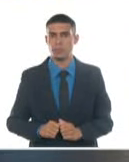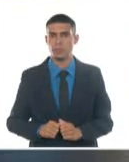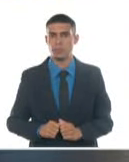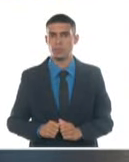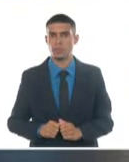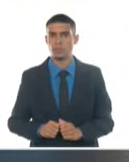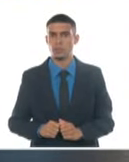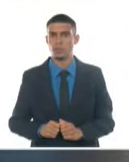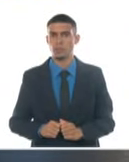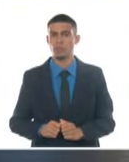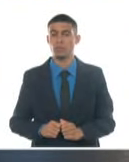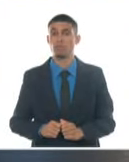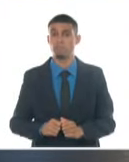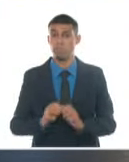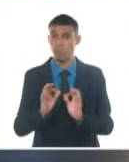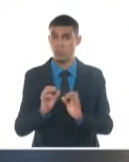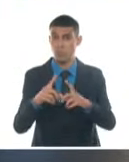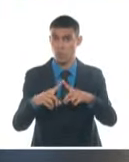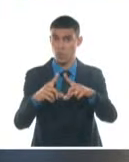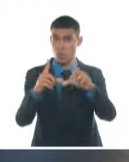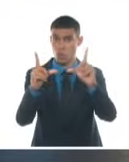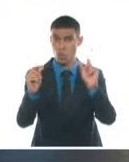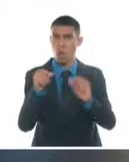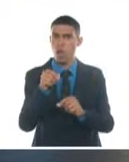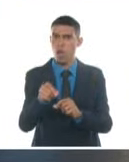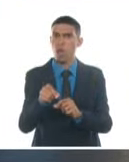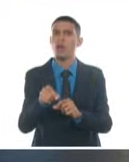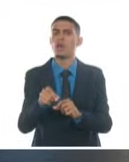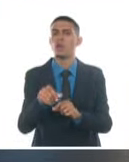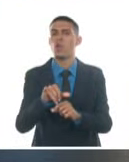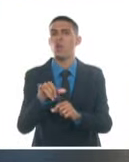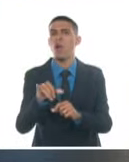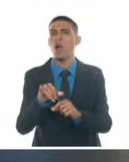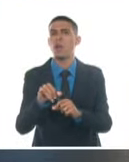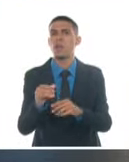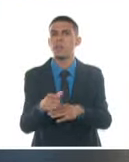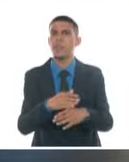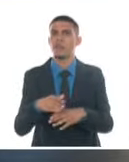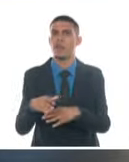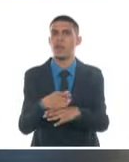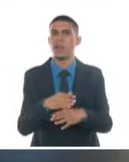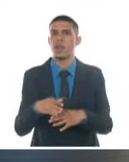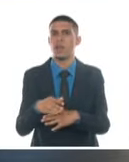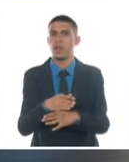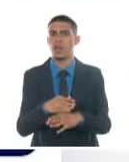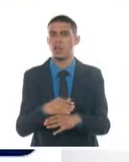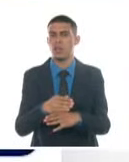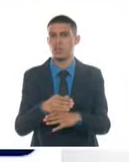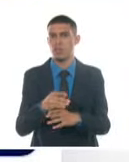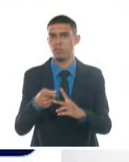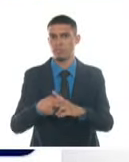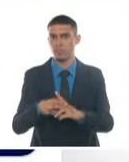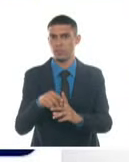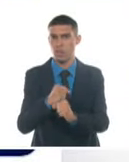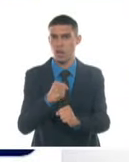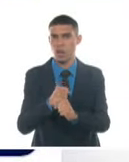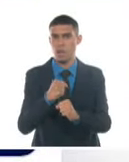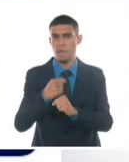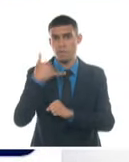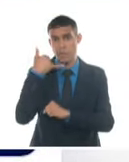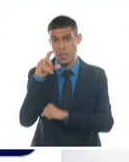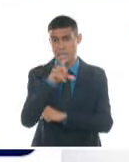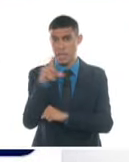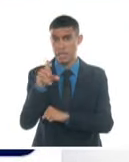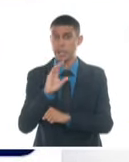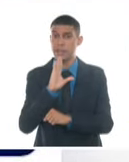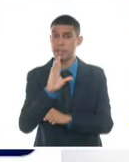En el país se ejecutan mantenimientos en la red de fibra óptica. Un comunicado de la empresa de telecomunicaciones de Cuba indica